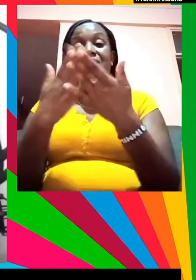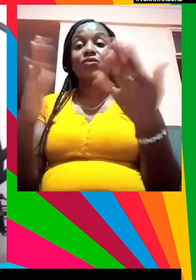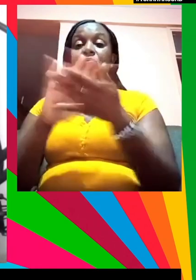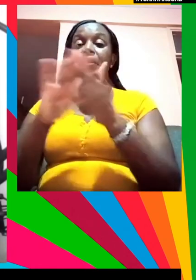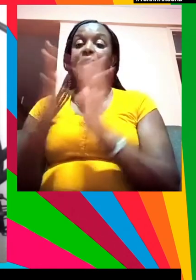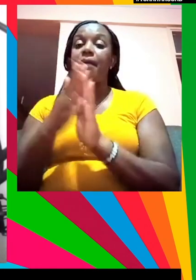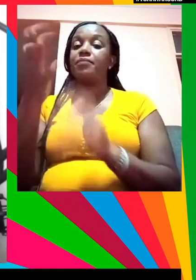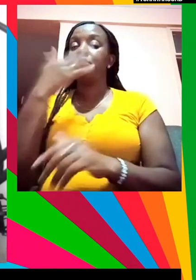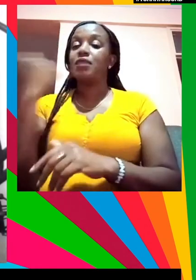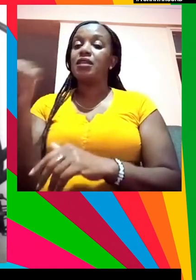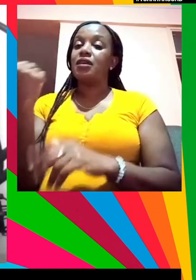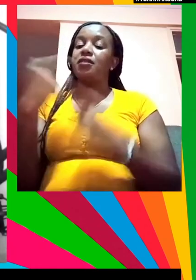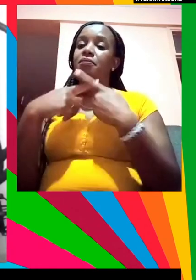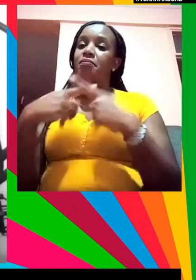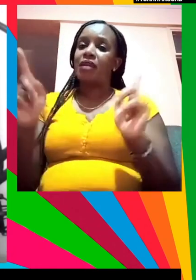en última instancia